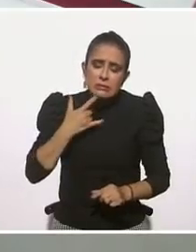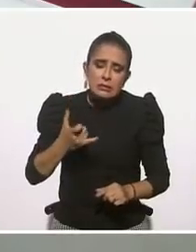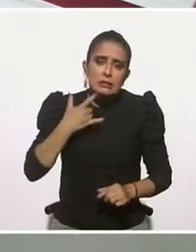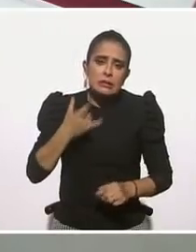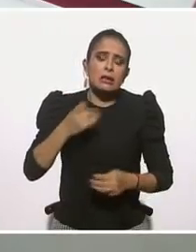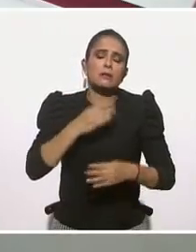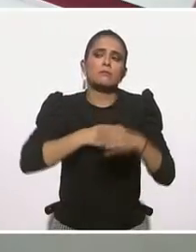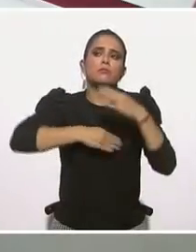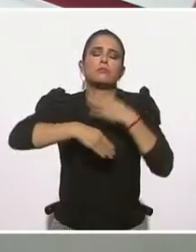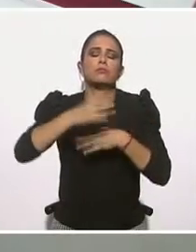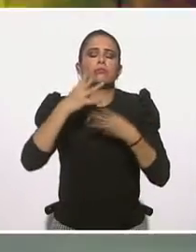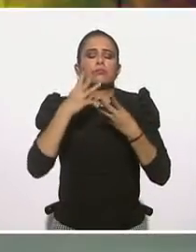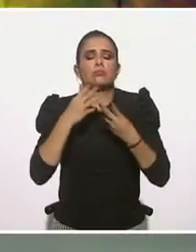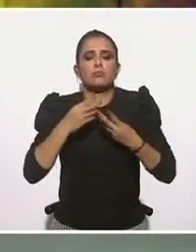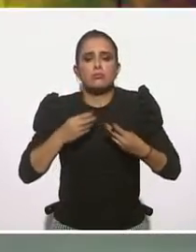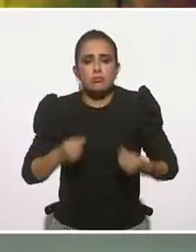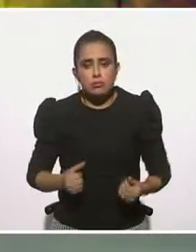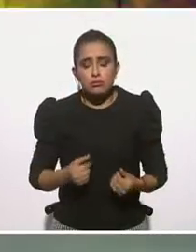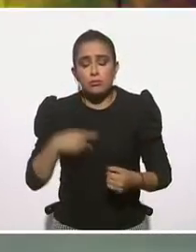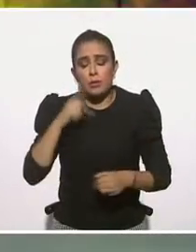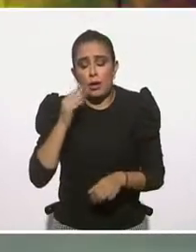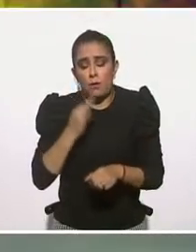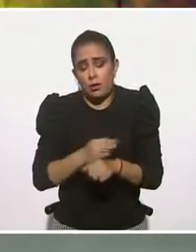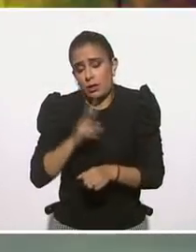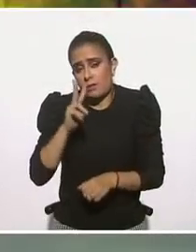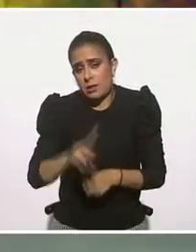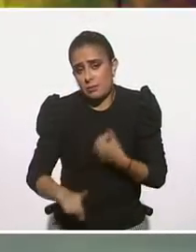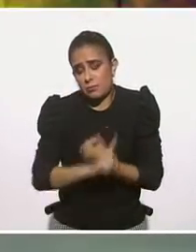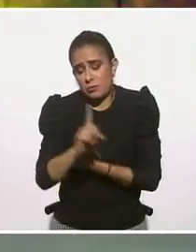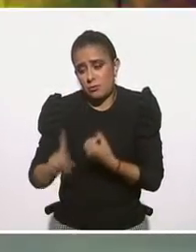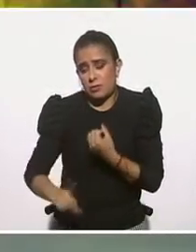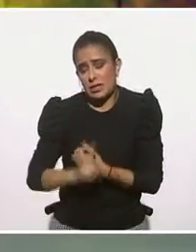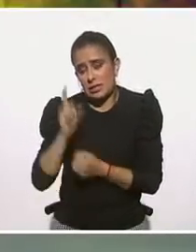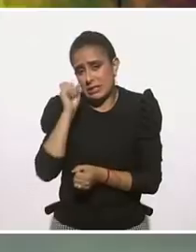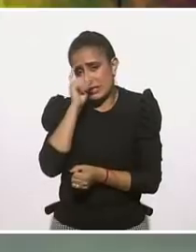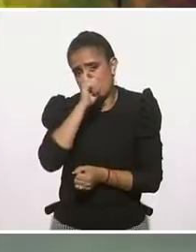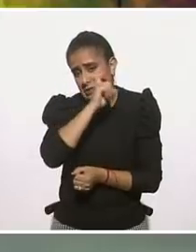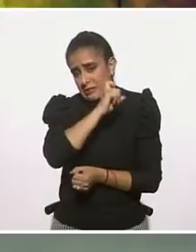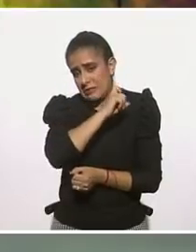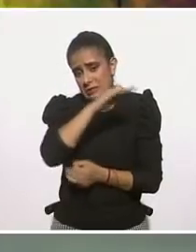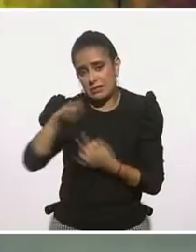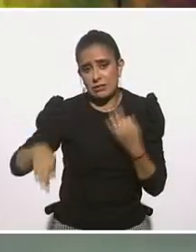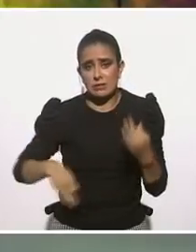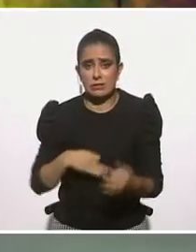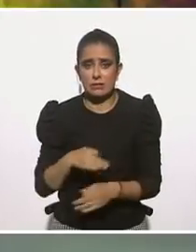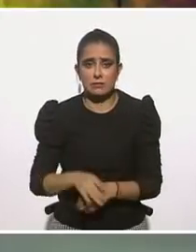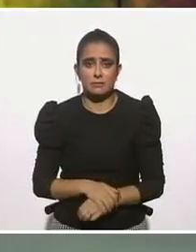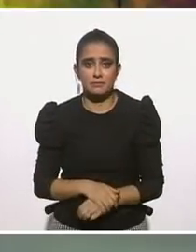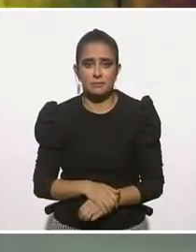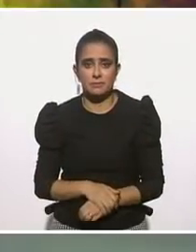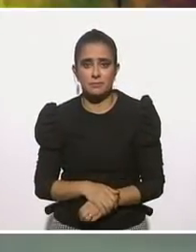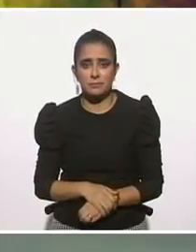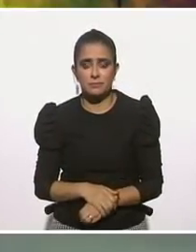herramientas para hacerlo frente a esta adversidad que pues a todos nos ha impactado, ¿no?